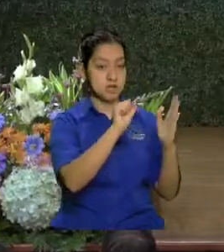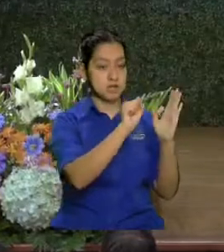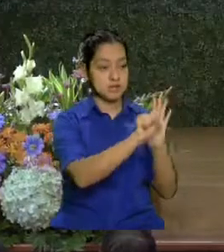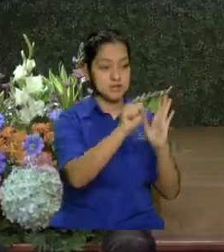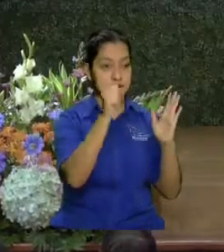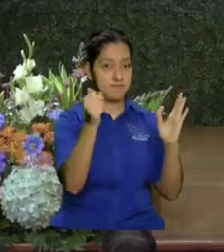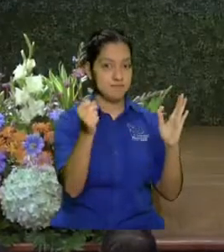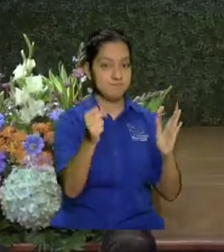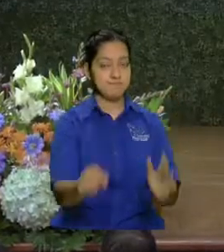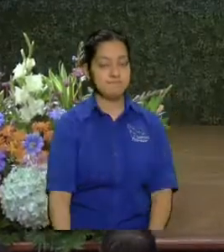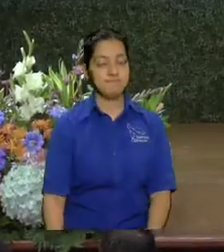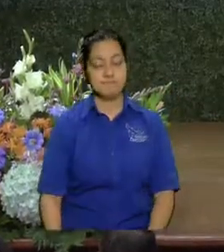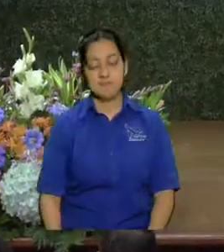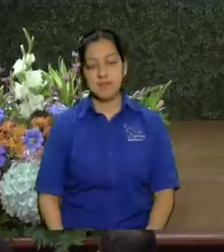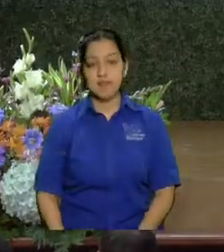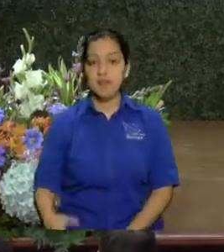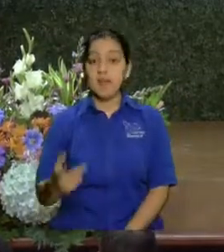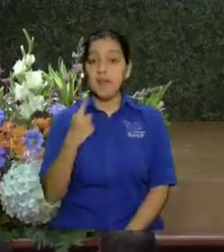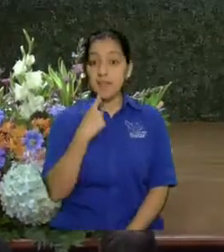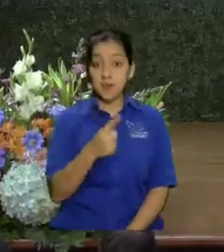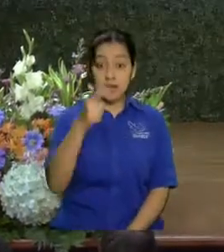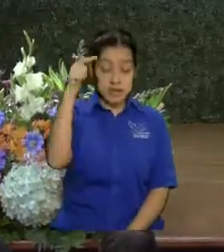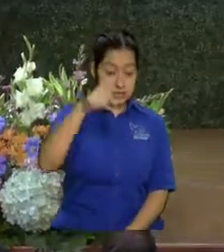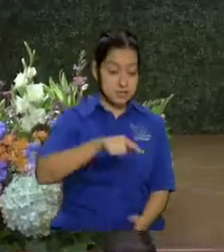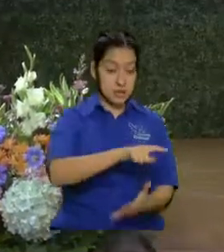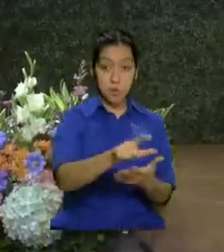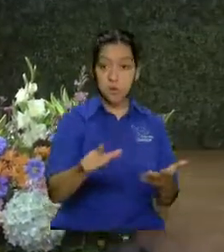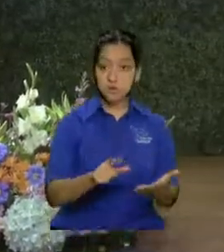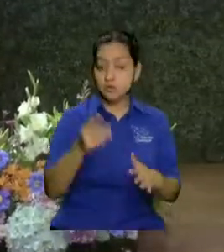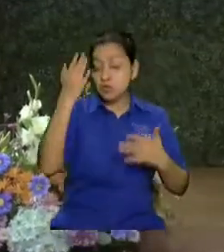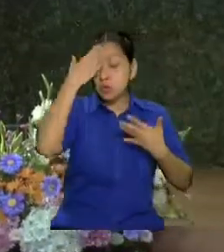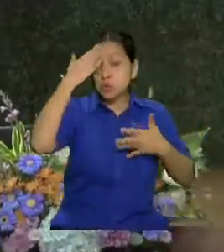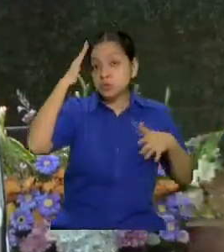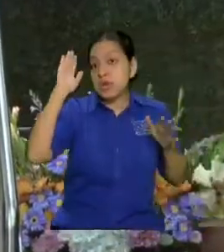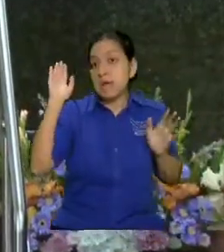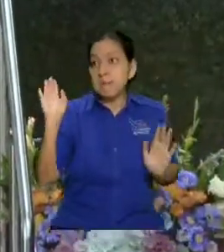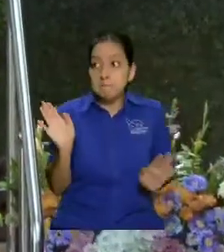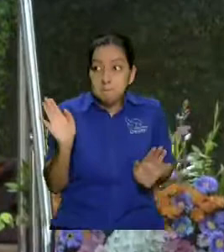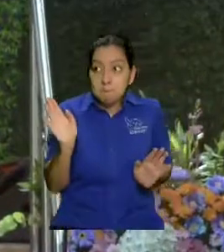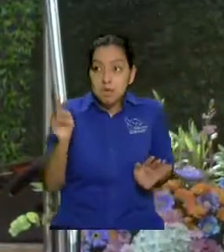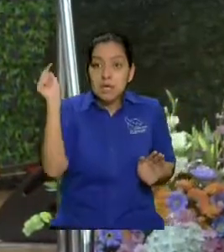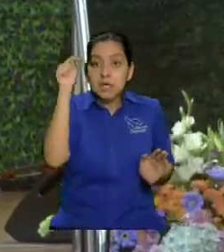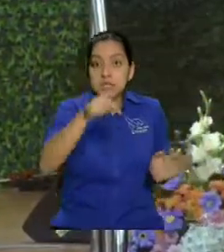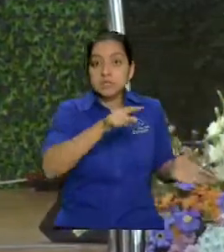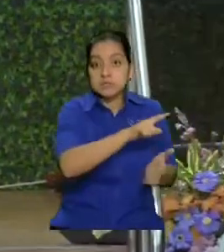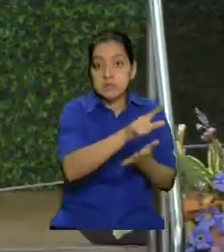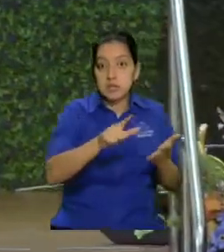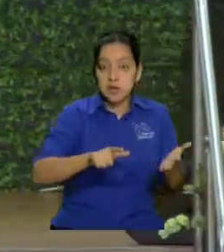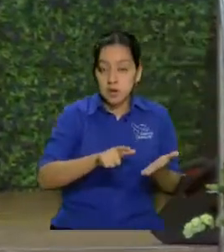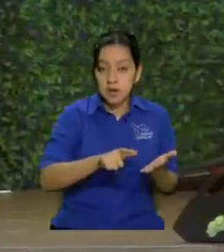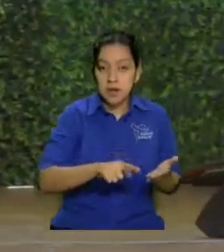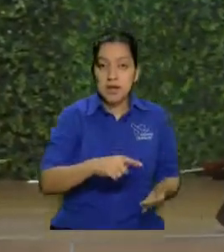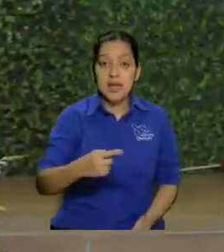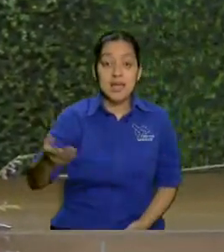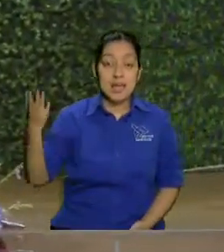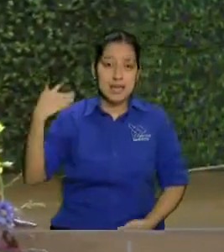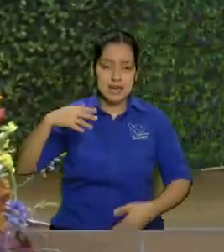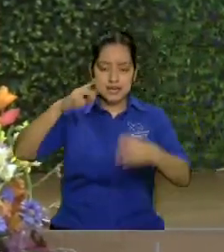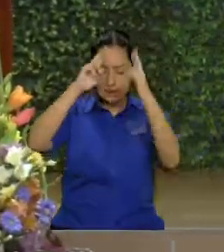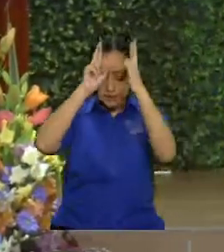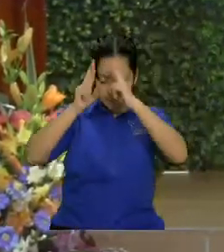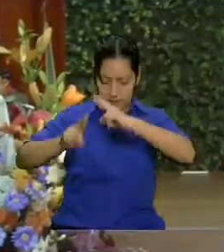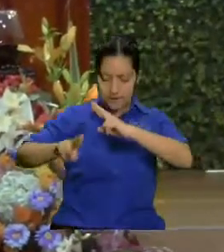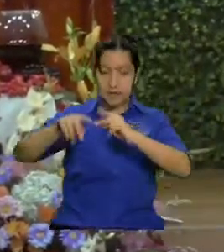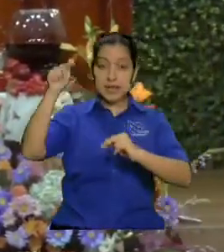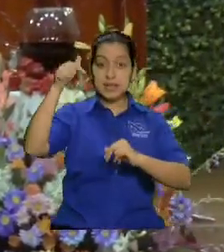porque dijo este lugar yo no sabía que este lugar era temible y